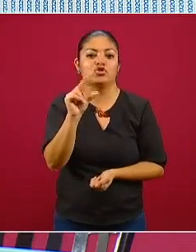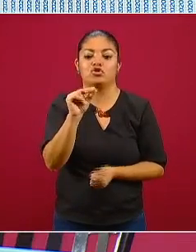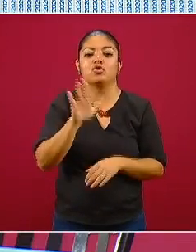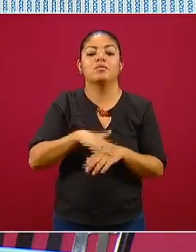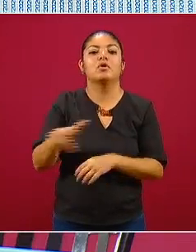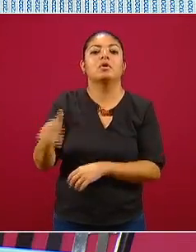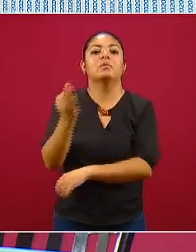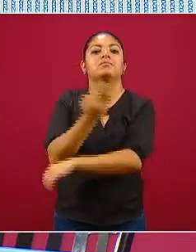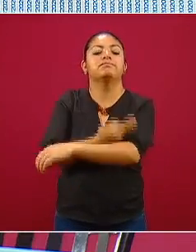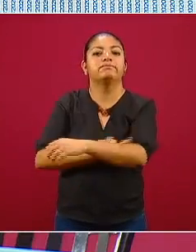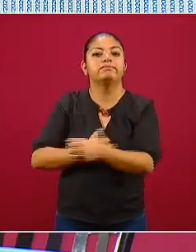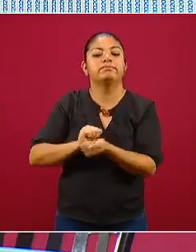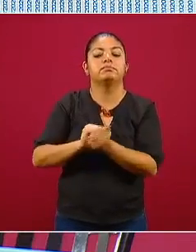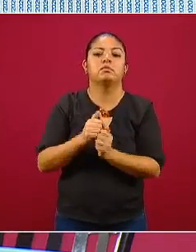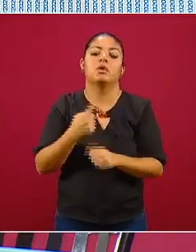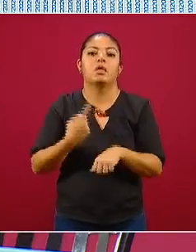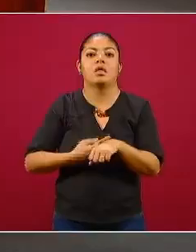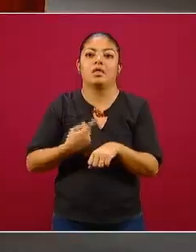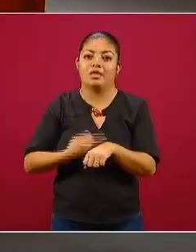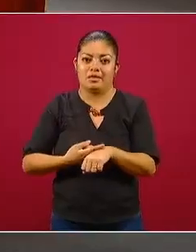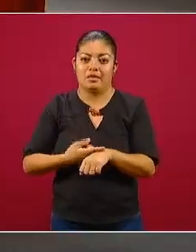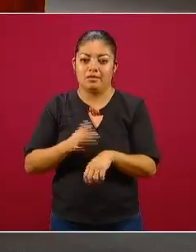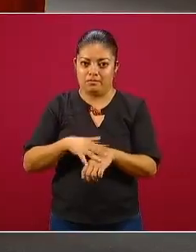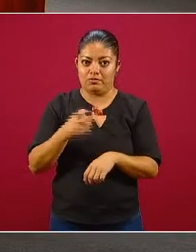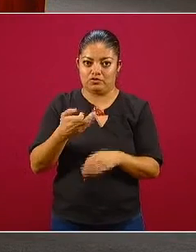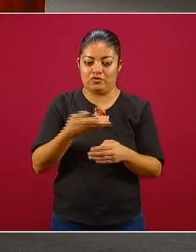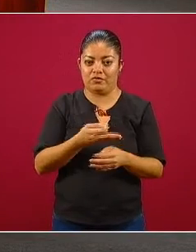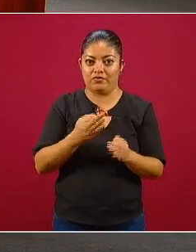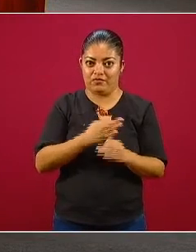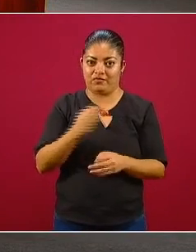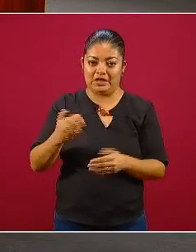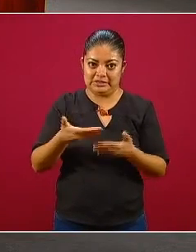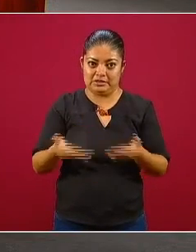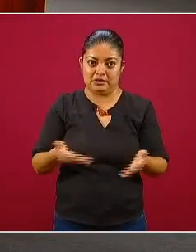notificación y esta es la fecha actual. La siguiente